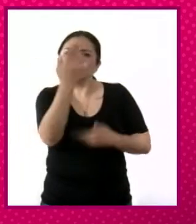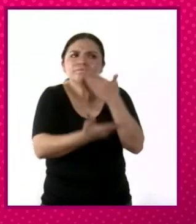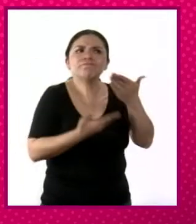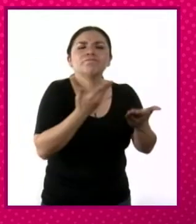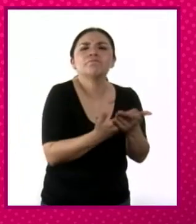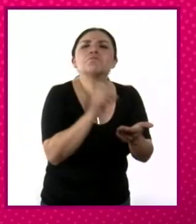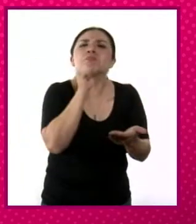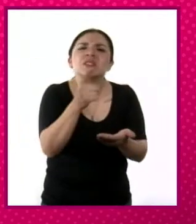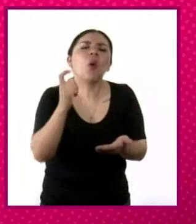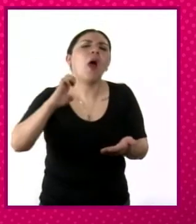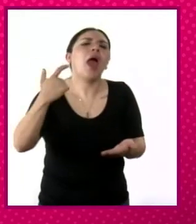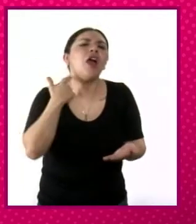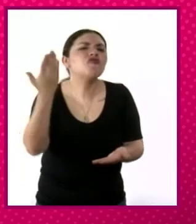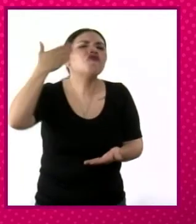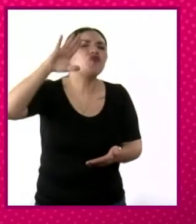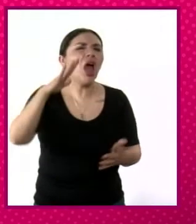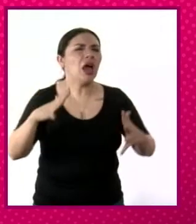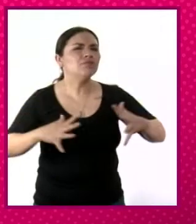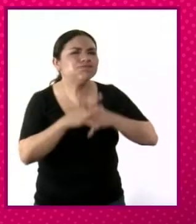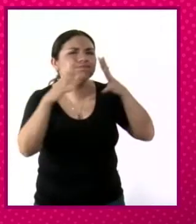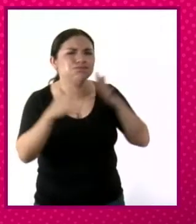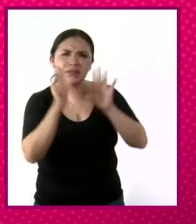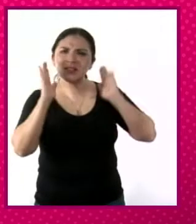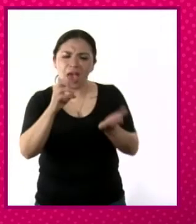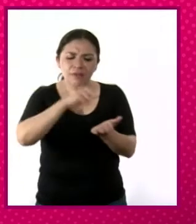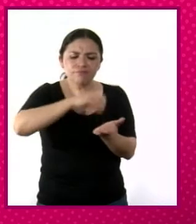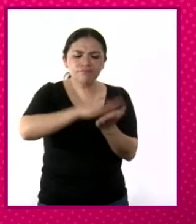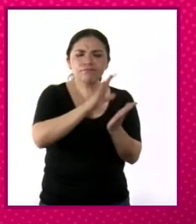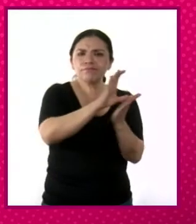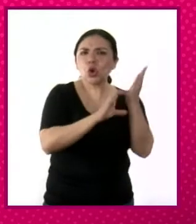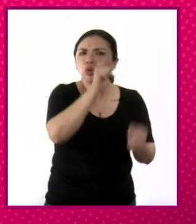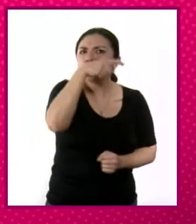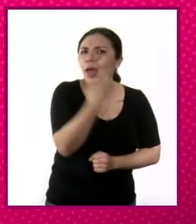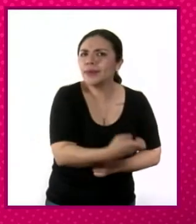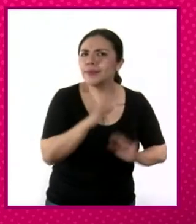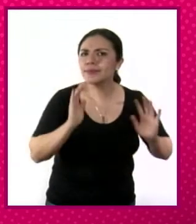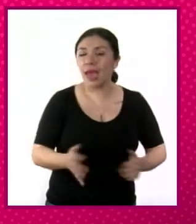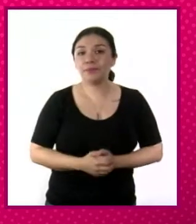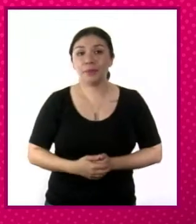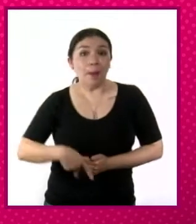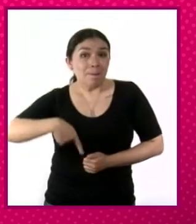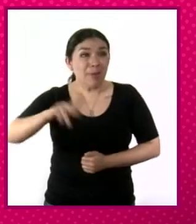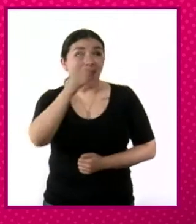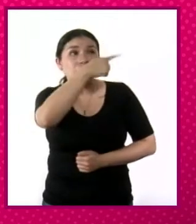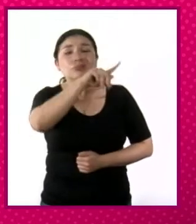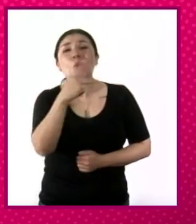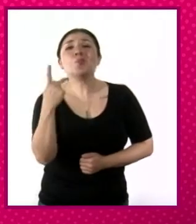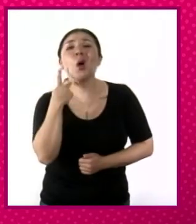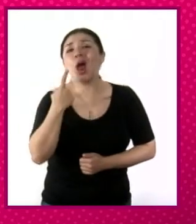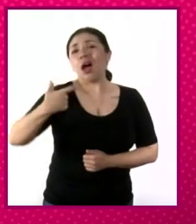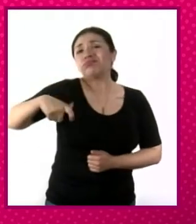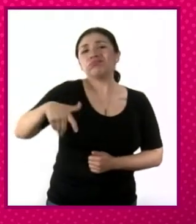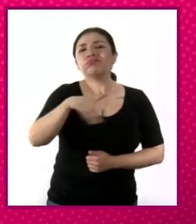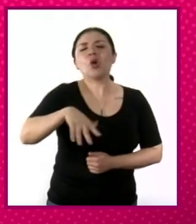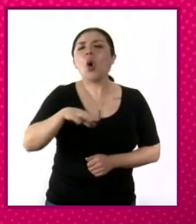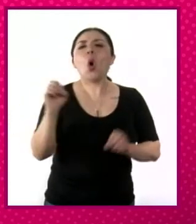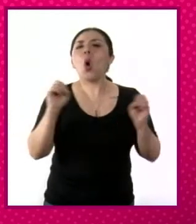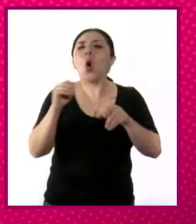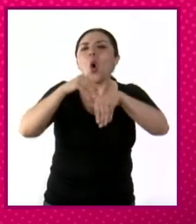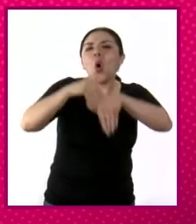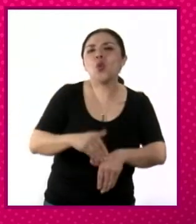armada y que estaban plasmadas. hecho, en la Constitución de 1917, pero que la élite política no había cumplido.